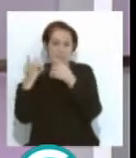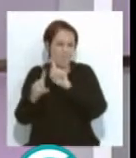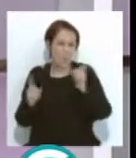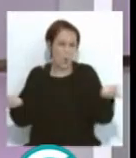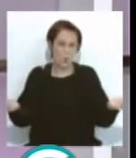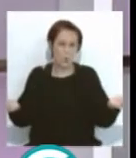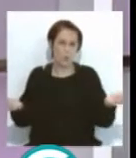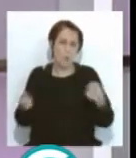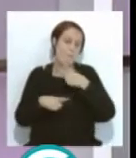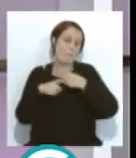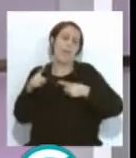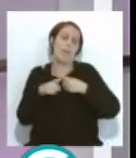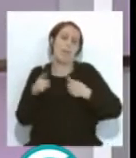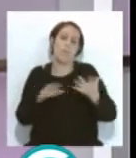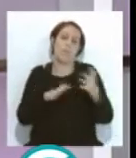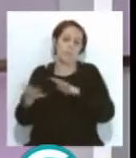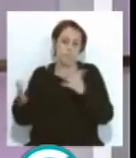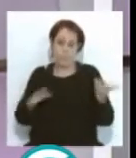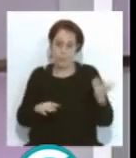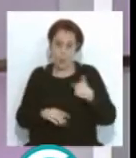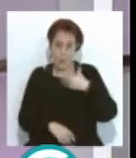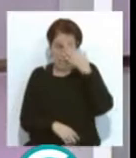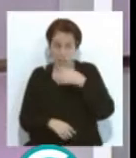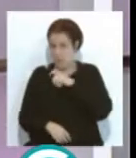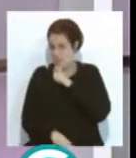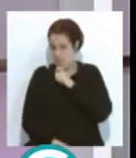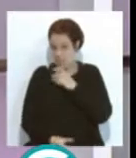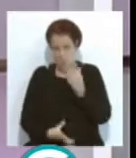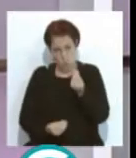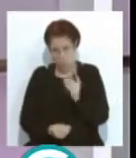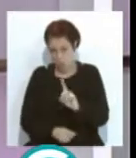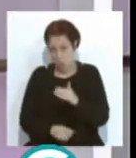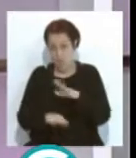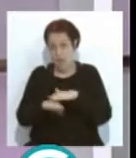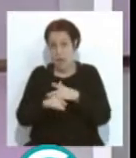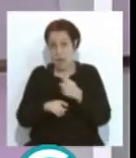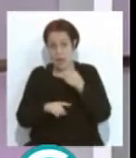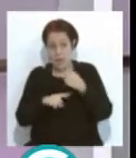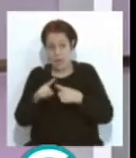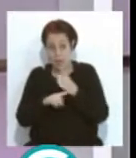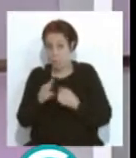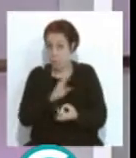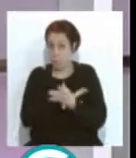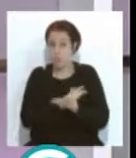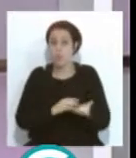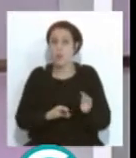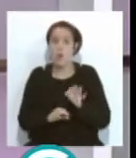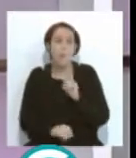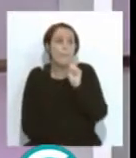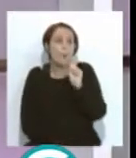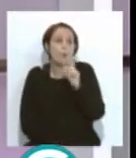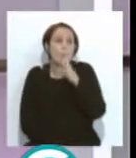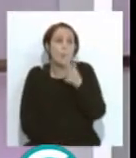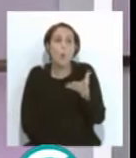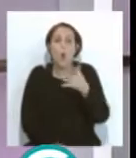un término medio y no creo que sea tan difícil hacer un término medio. O yo qué sé, que se puntúe por